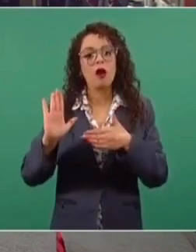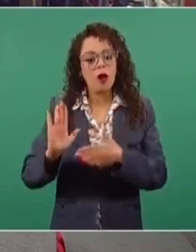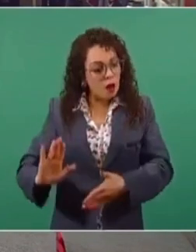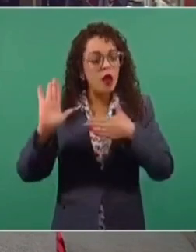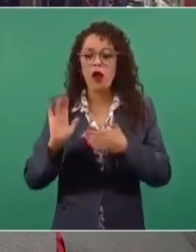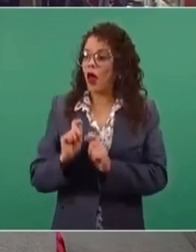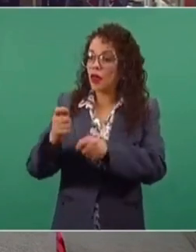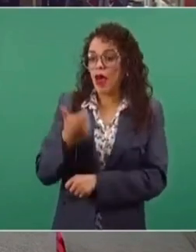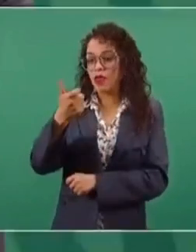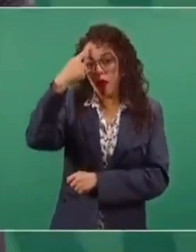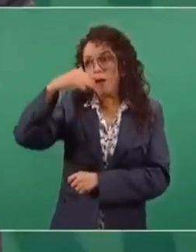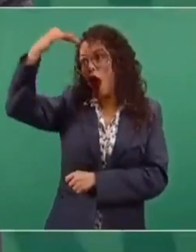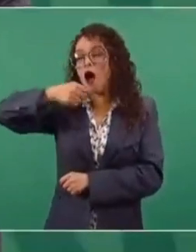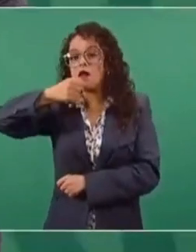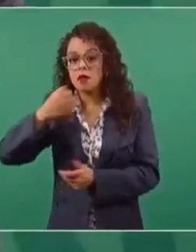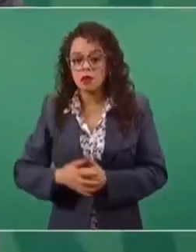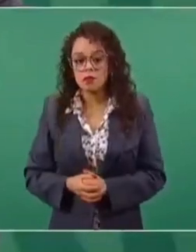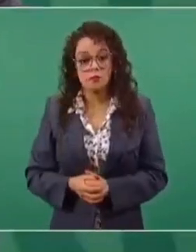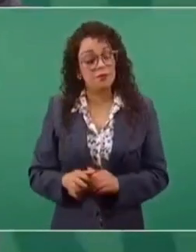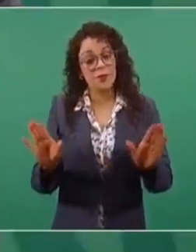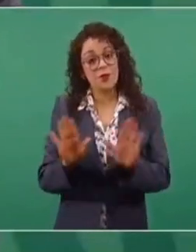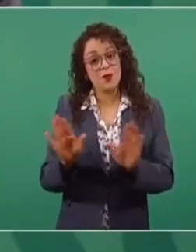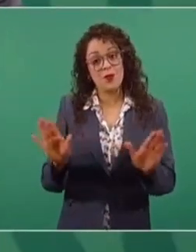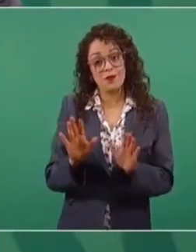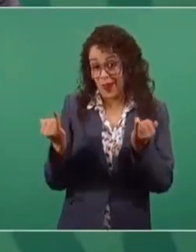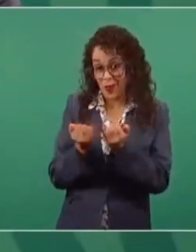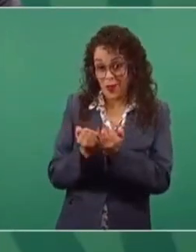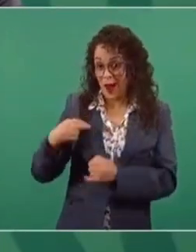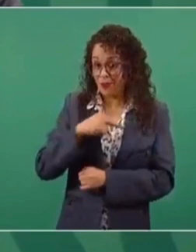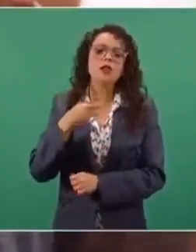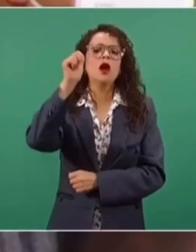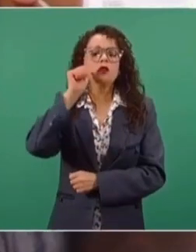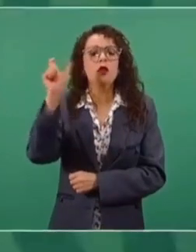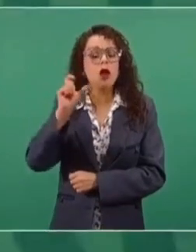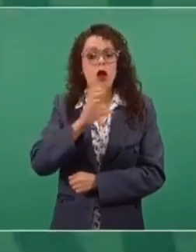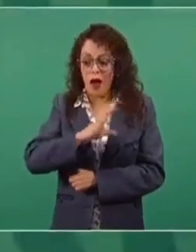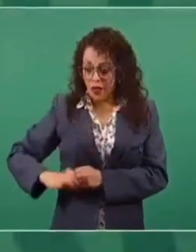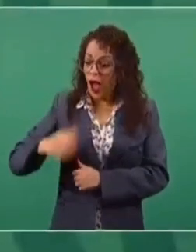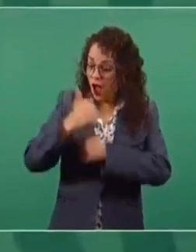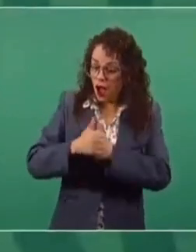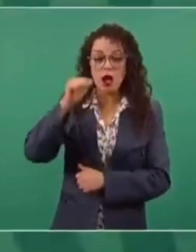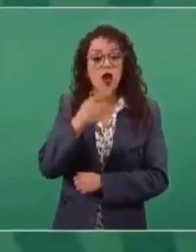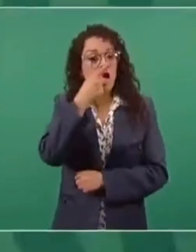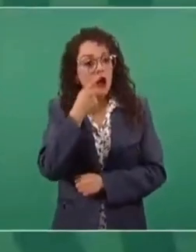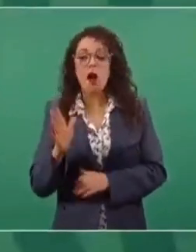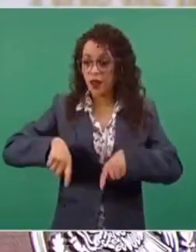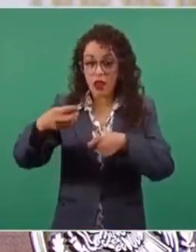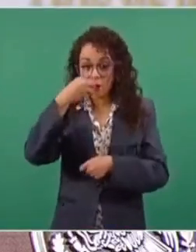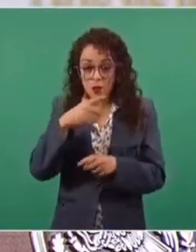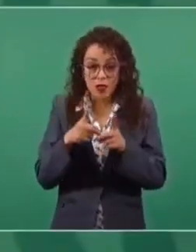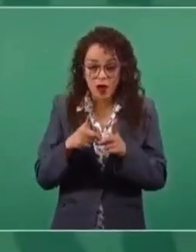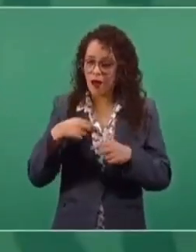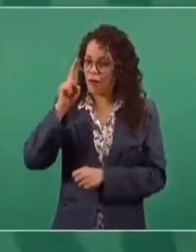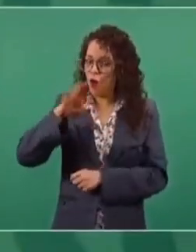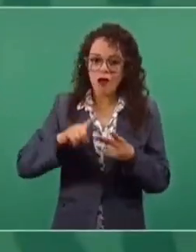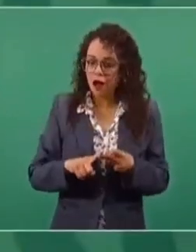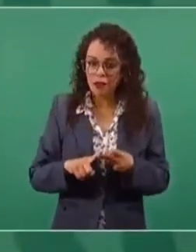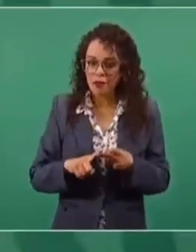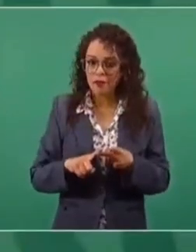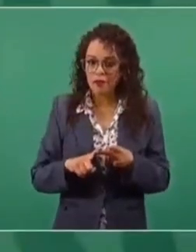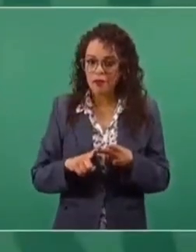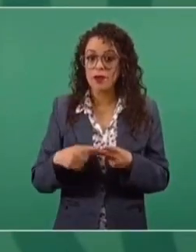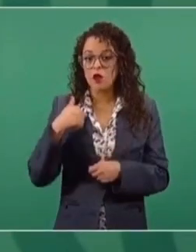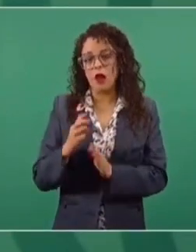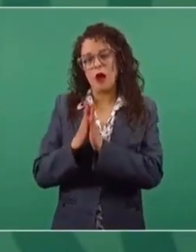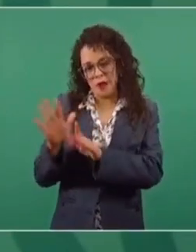mayores. No, no, no, no somos iguales. No, no, no, no te vayas tan rápido. Cada quien tiene su programa y eso se puede plantear, porque nosotros tenemos principios,